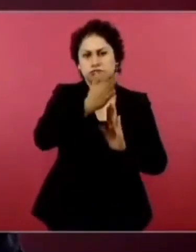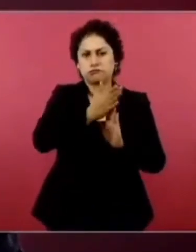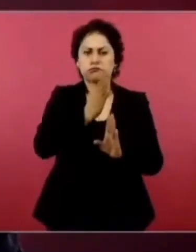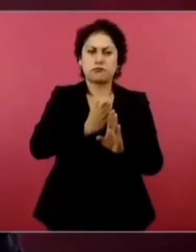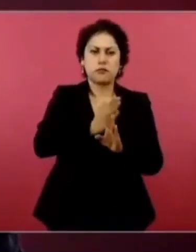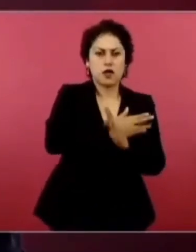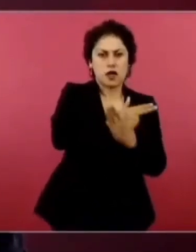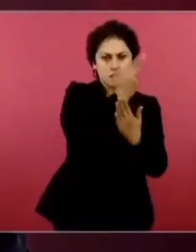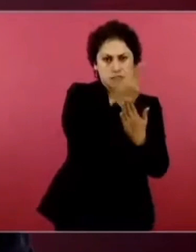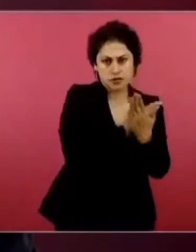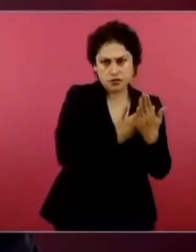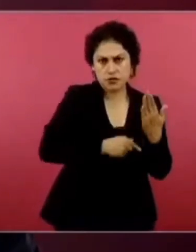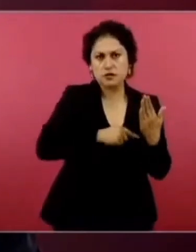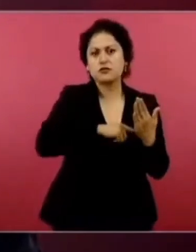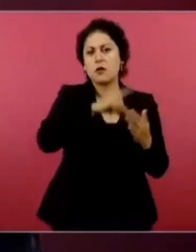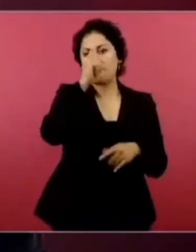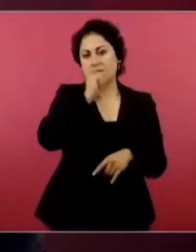de diseño.